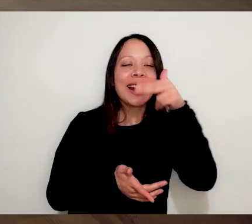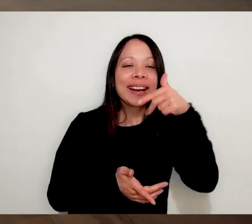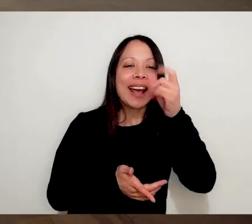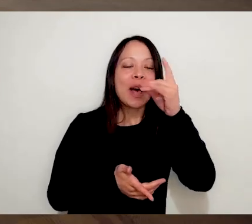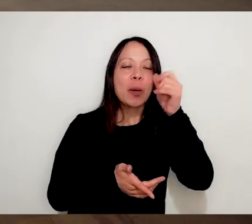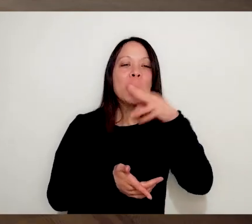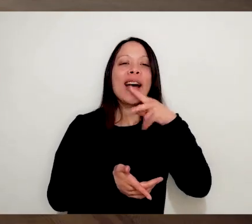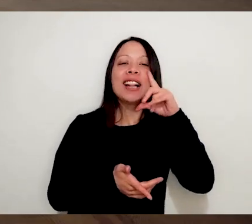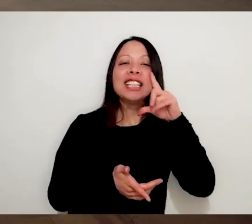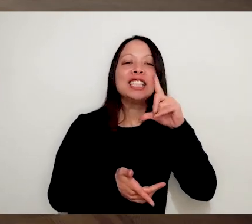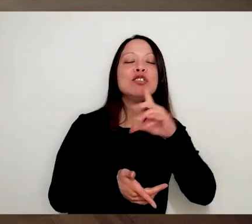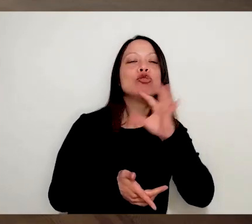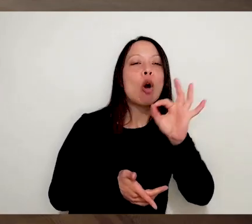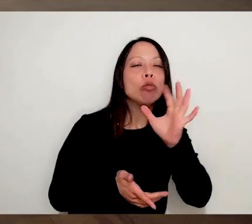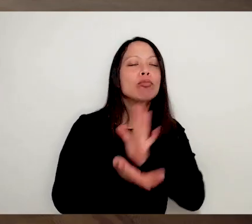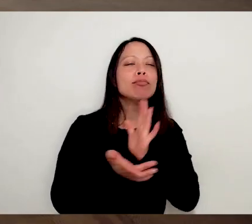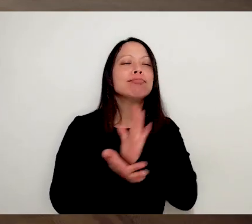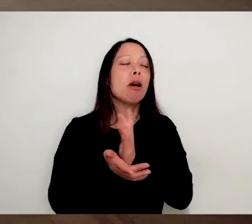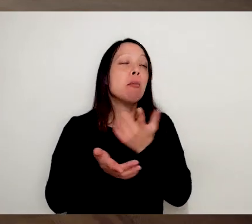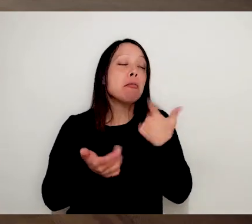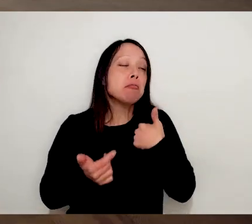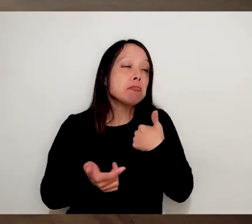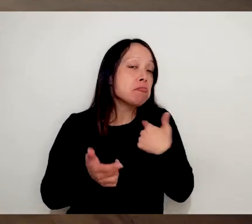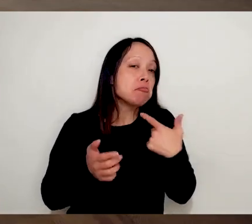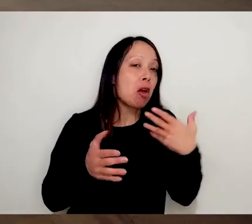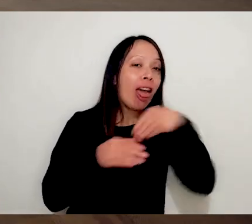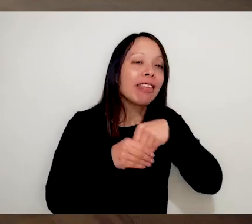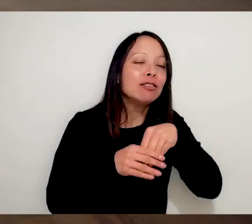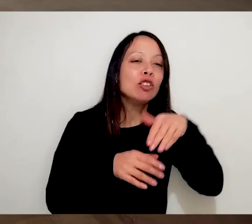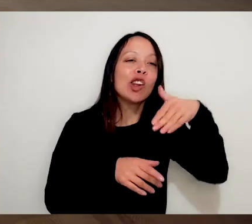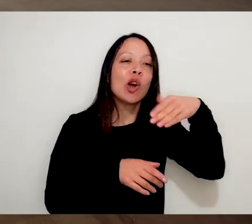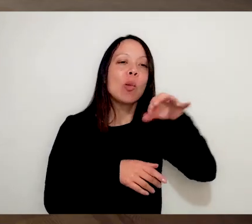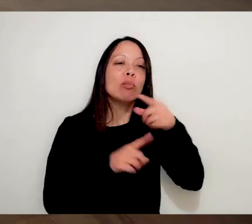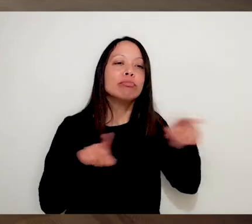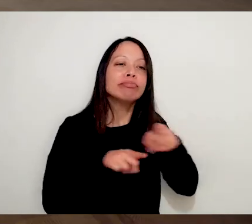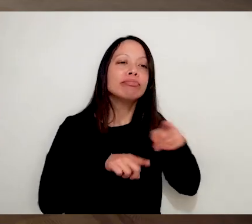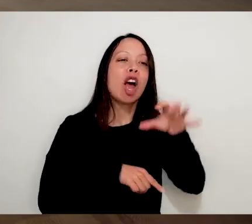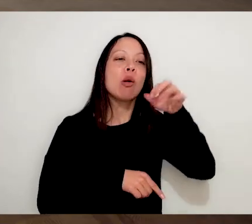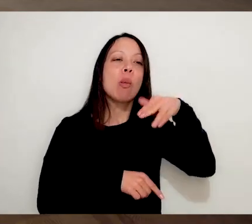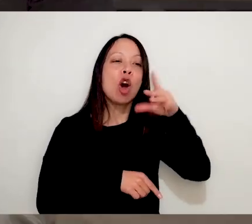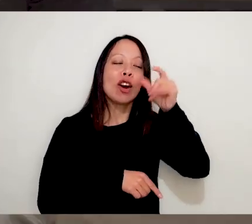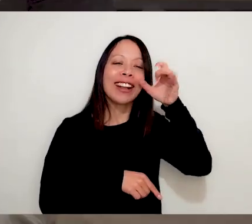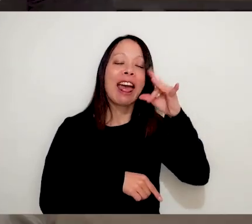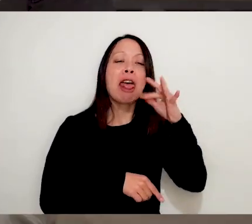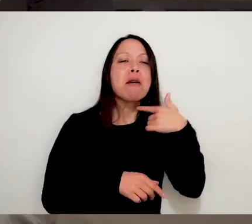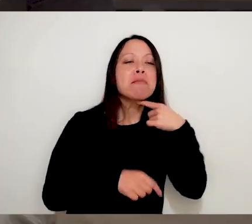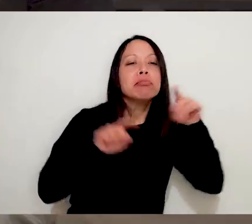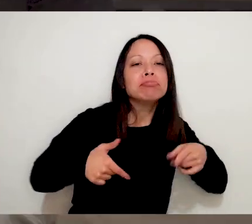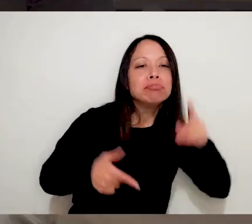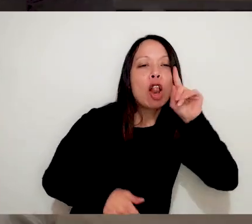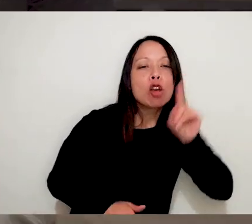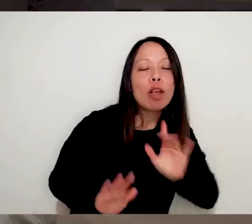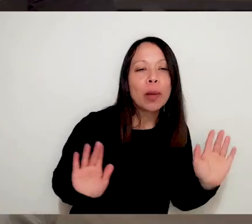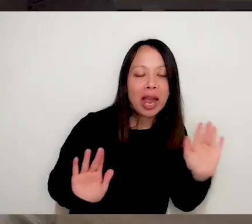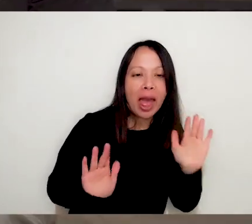negociación y ese diálogo. Y Gaby nos dice, claro, que yo no sé bien cuáles son los elementos de Morenada. Yo sé esto. Para las comunidades era